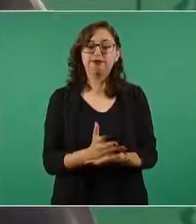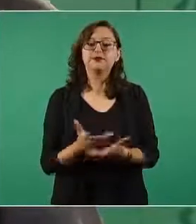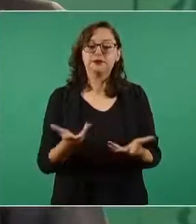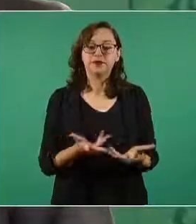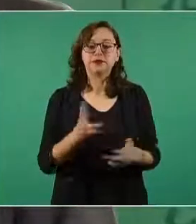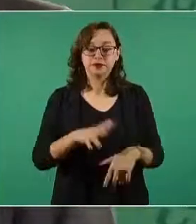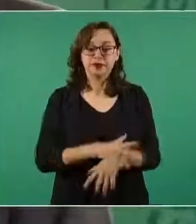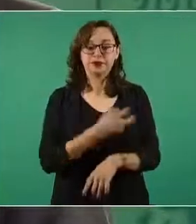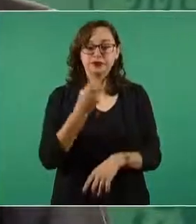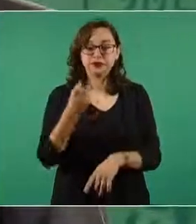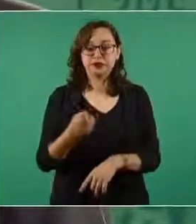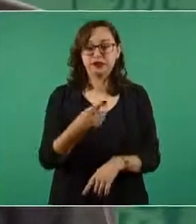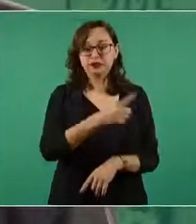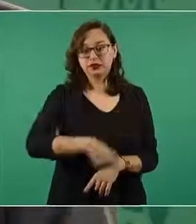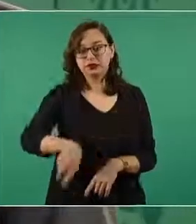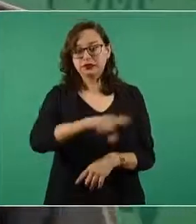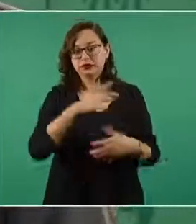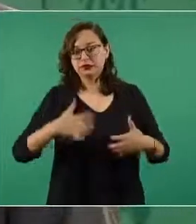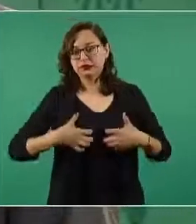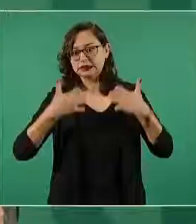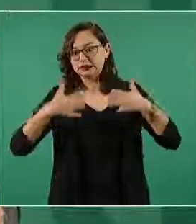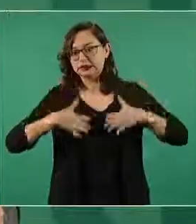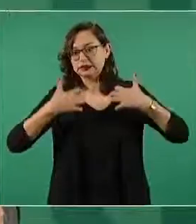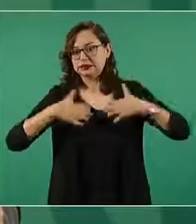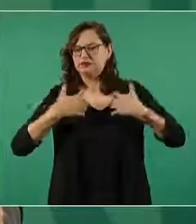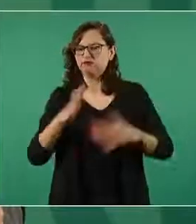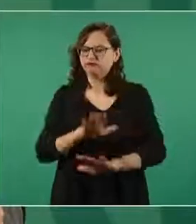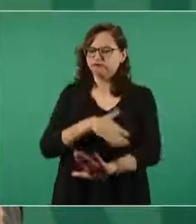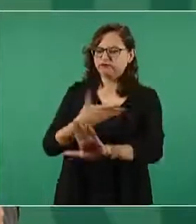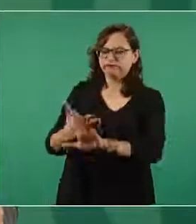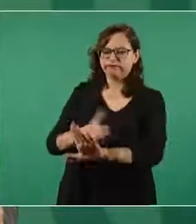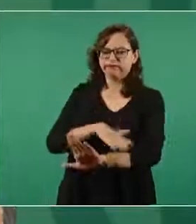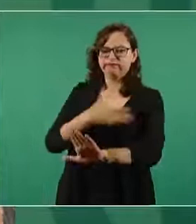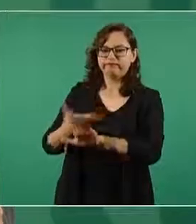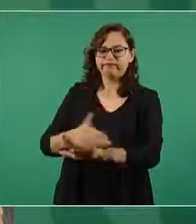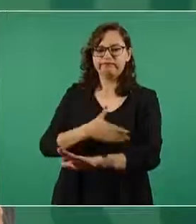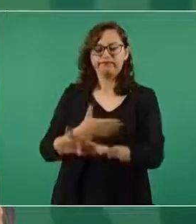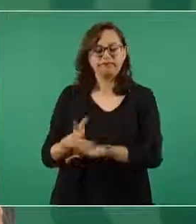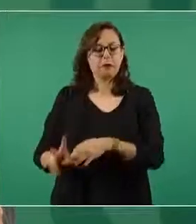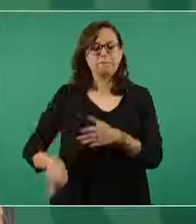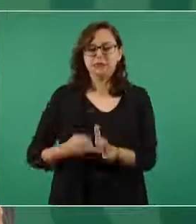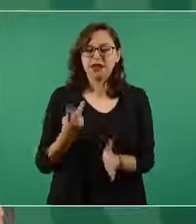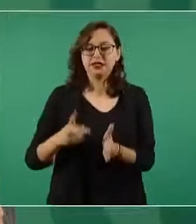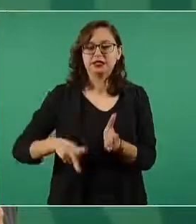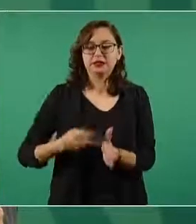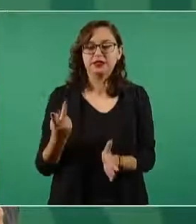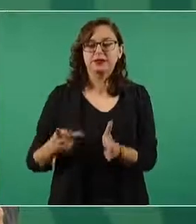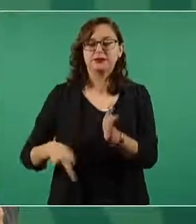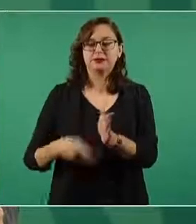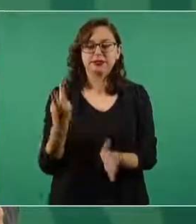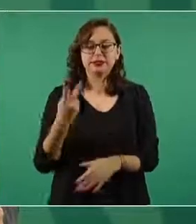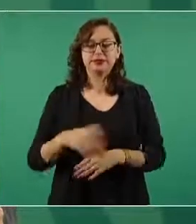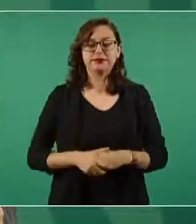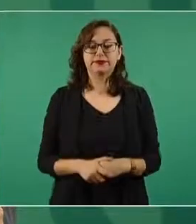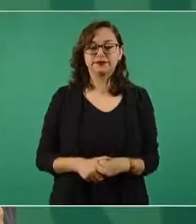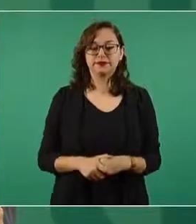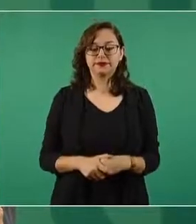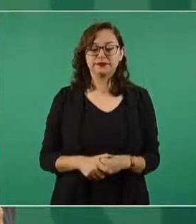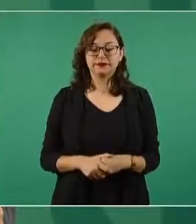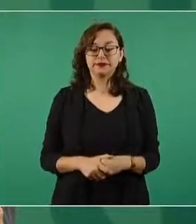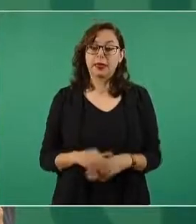Por eso, constantemente los ataques en los medios de información, casi en todos, en y en especial